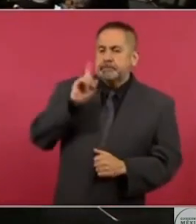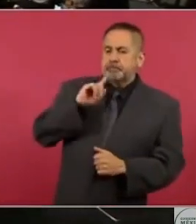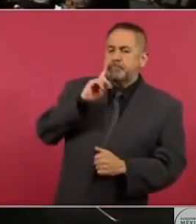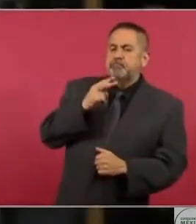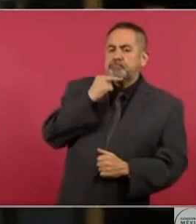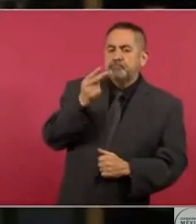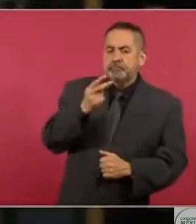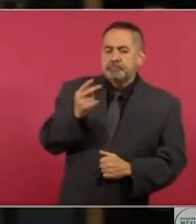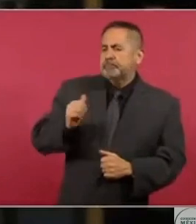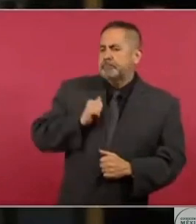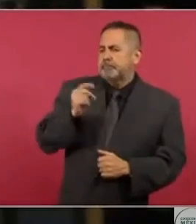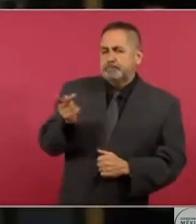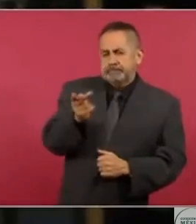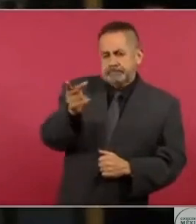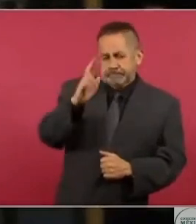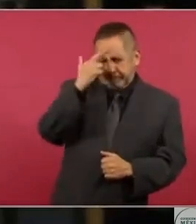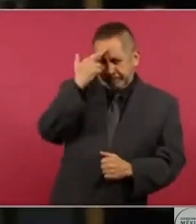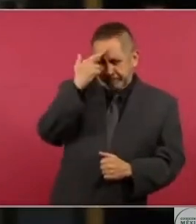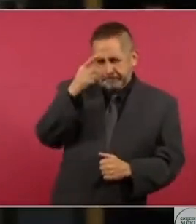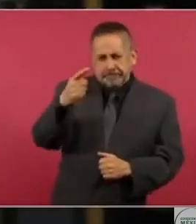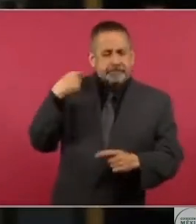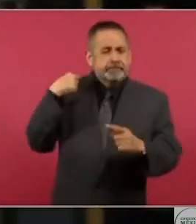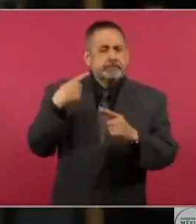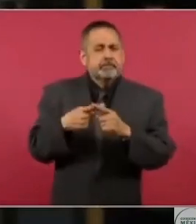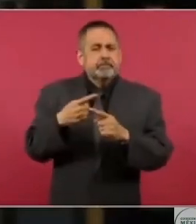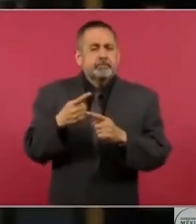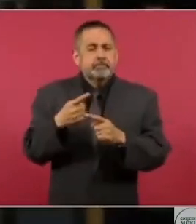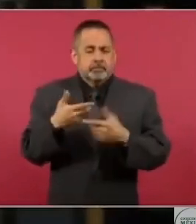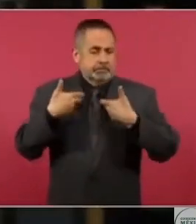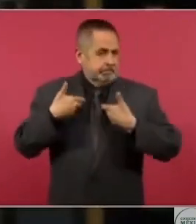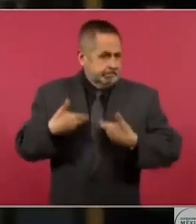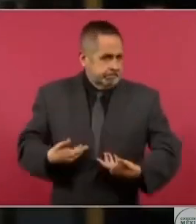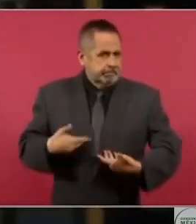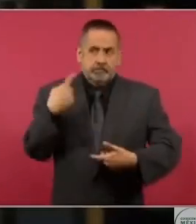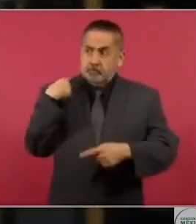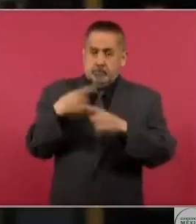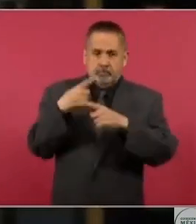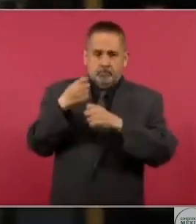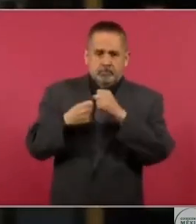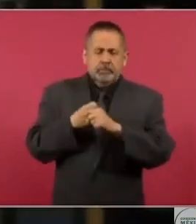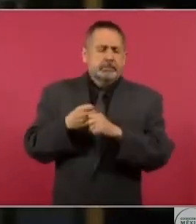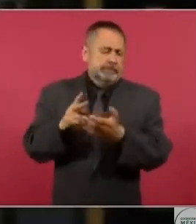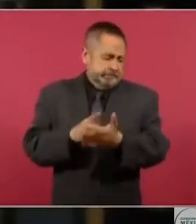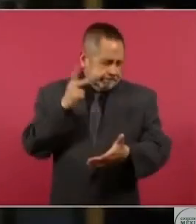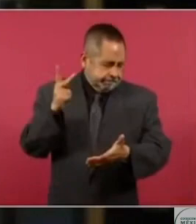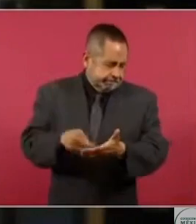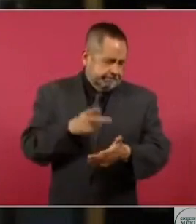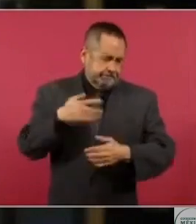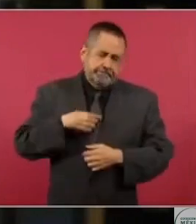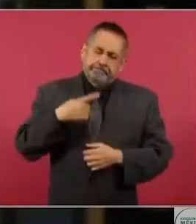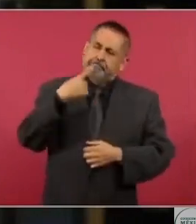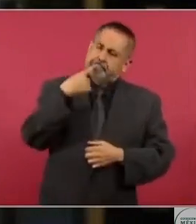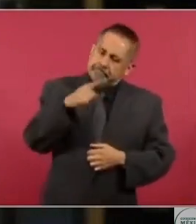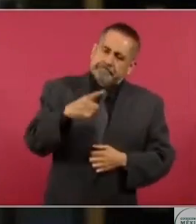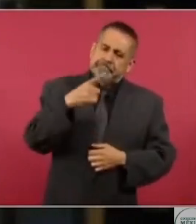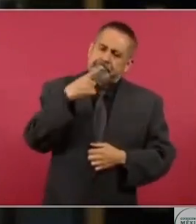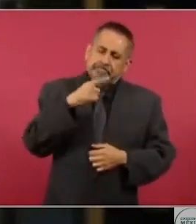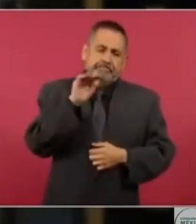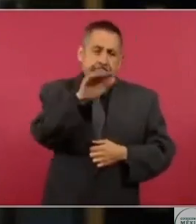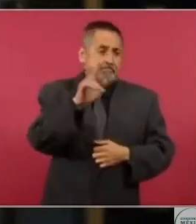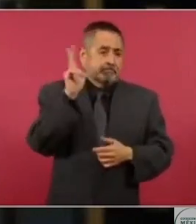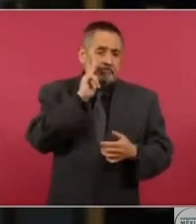recordarle que a lo largo de todo este año una servidora, he denunciado aquí y se ha ofrecido evidencia, incluso